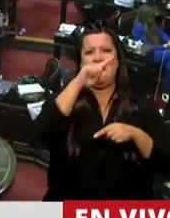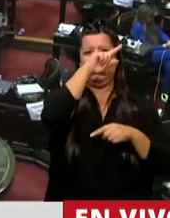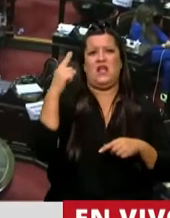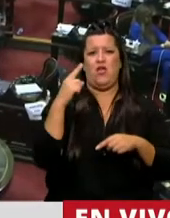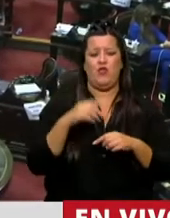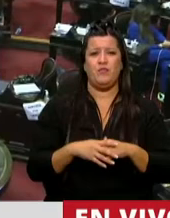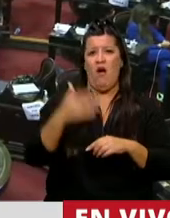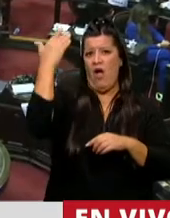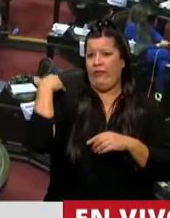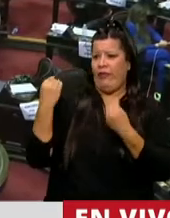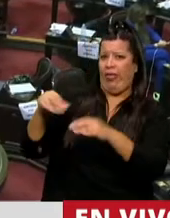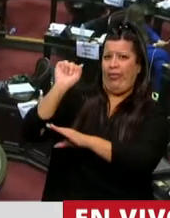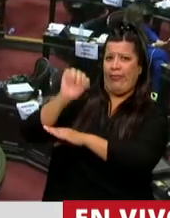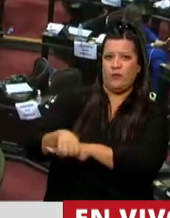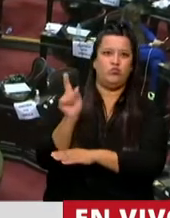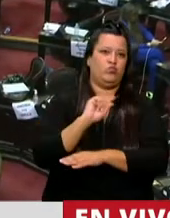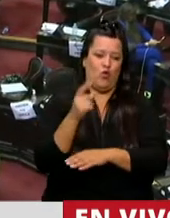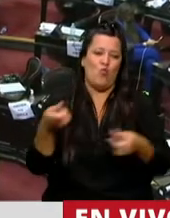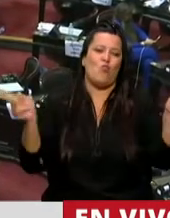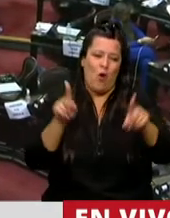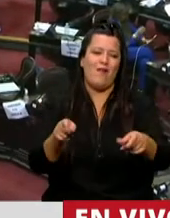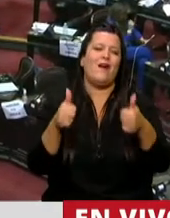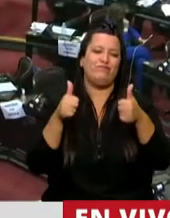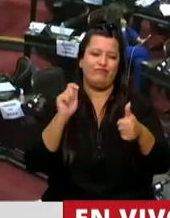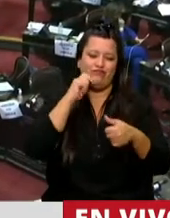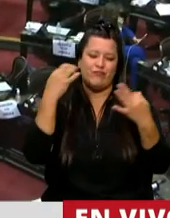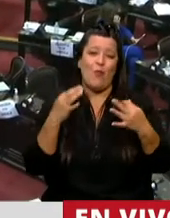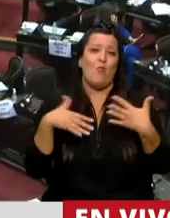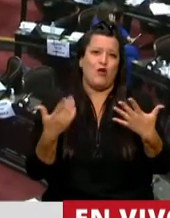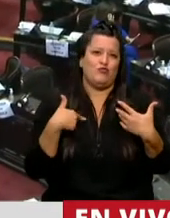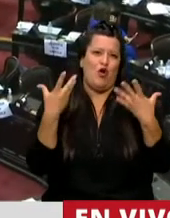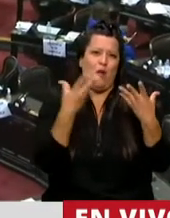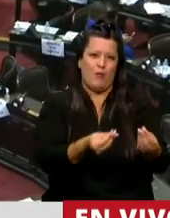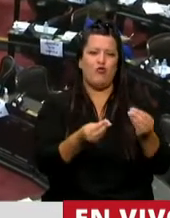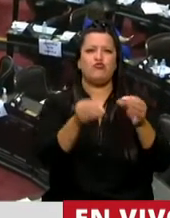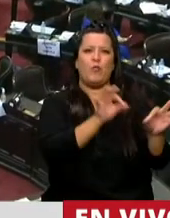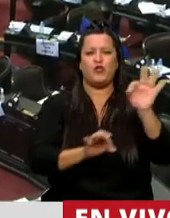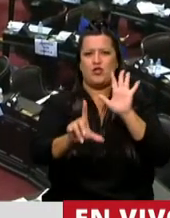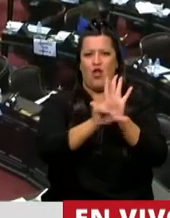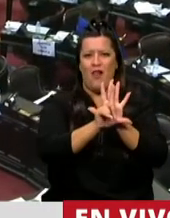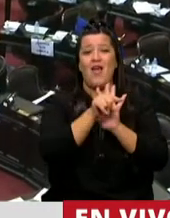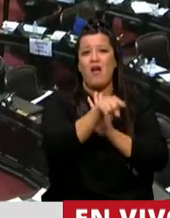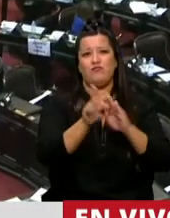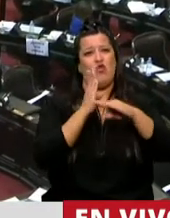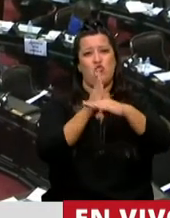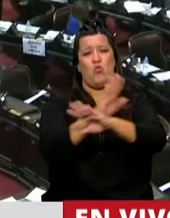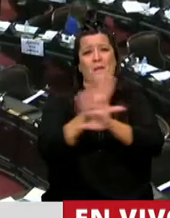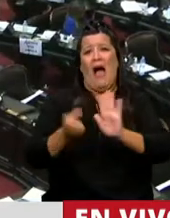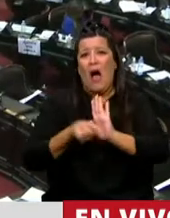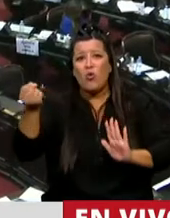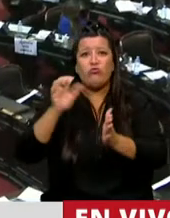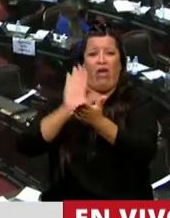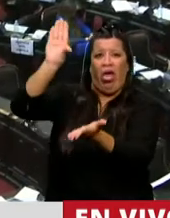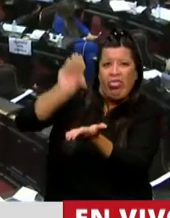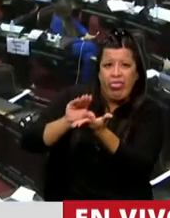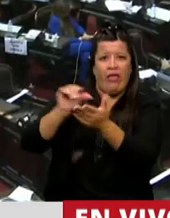debió haber dejado nunca. Por ello, señora Presidenta, voy a acompañar el presente proyecto que creo que es un nunca más al ajuste en ciencia y